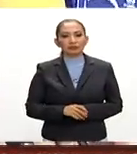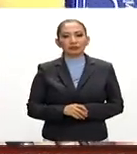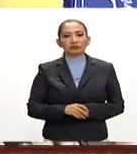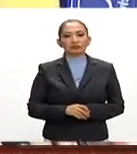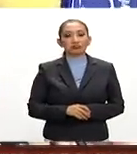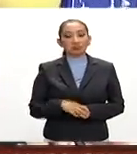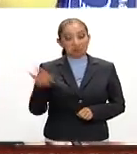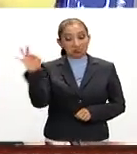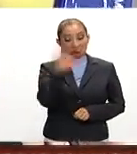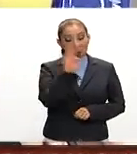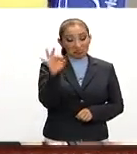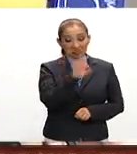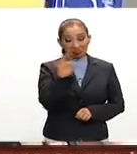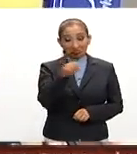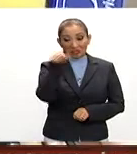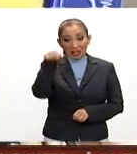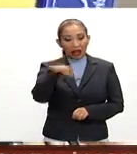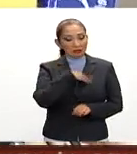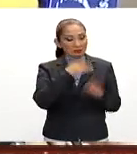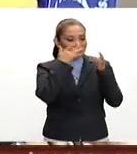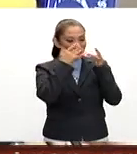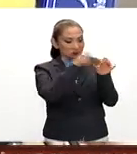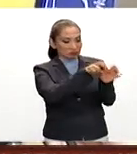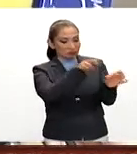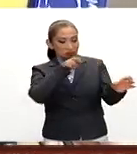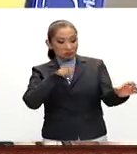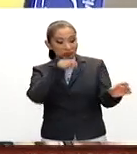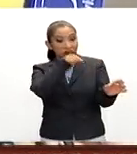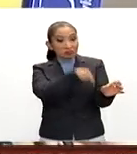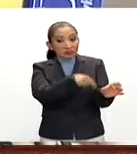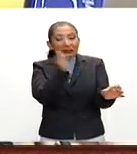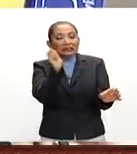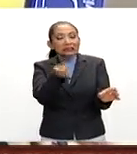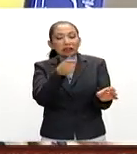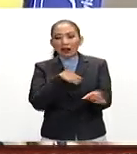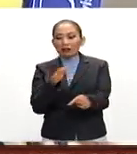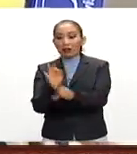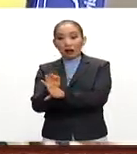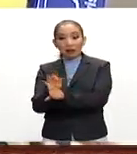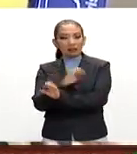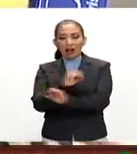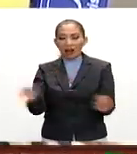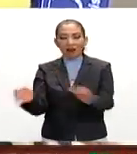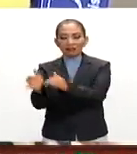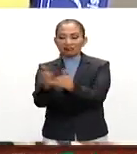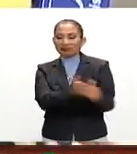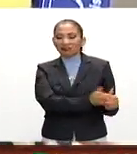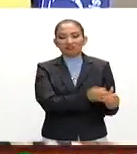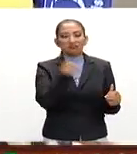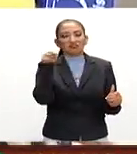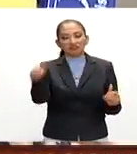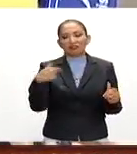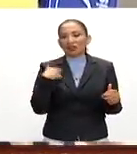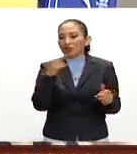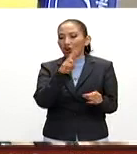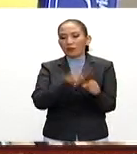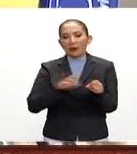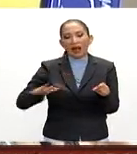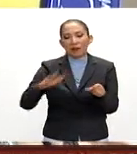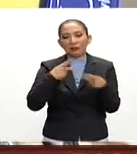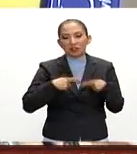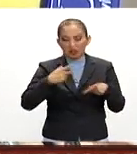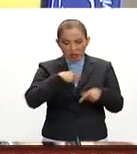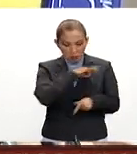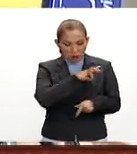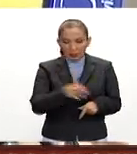Si deja de estar en funciones, en automático deja de tener fuero y queda expedita la facultad del Ministerio Público para ejercitar acción